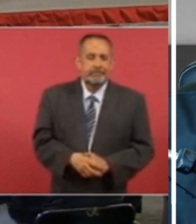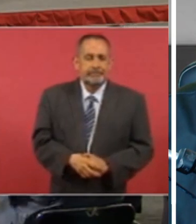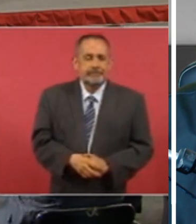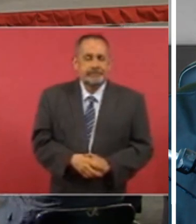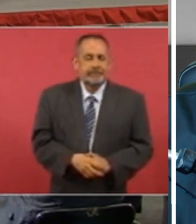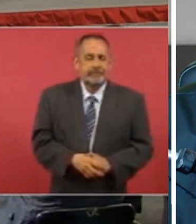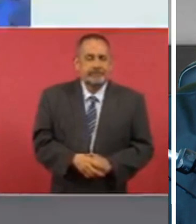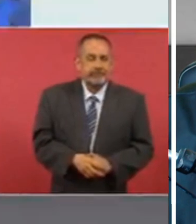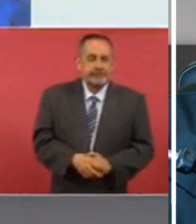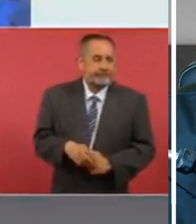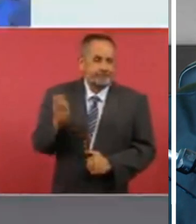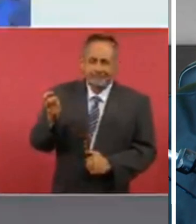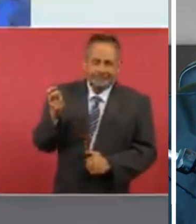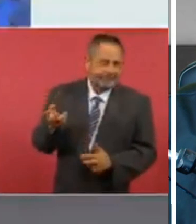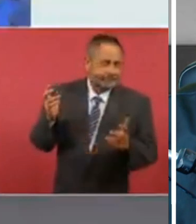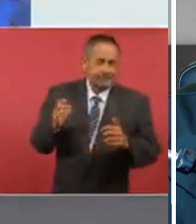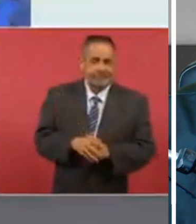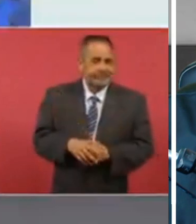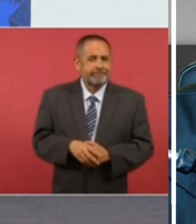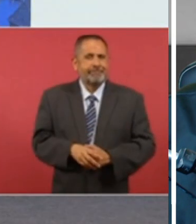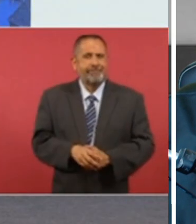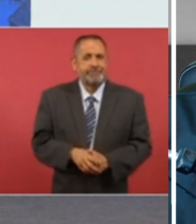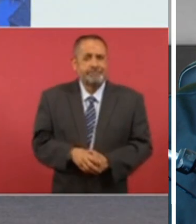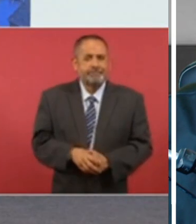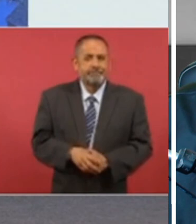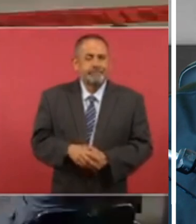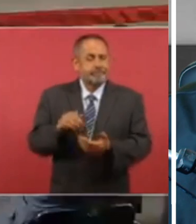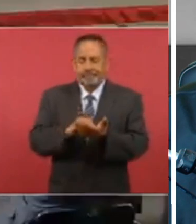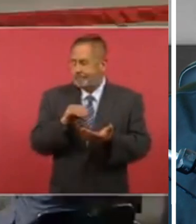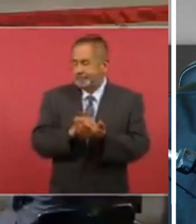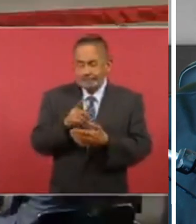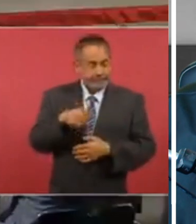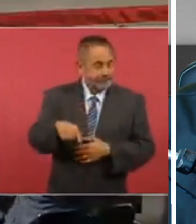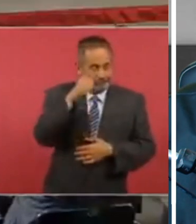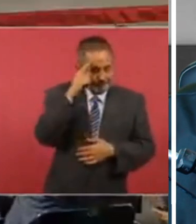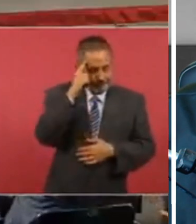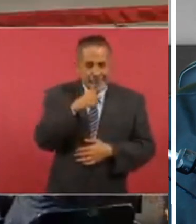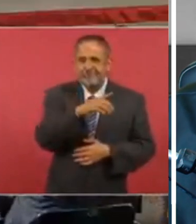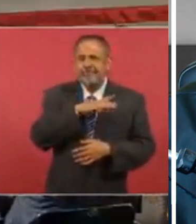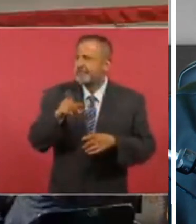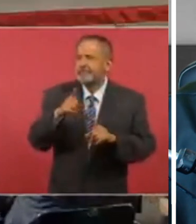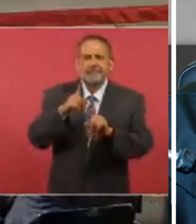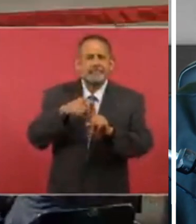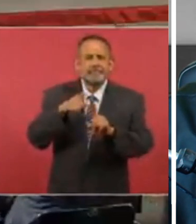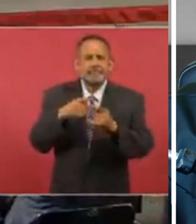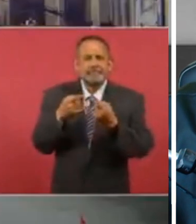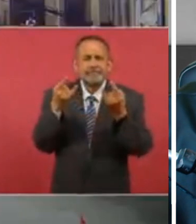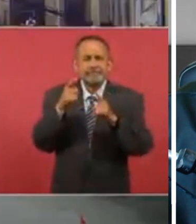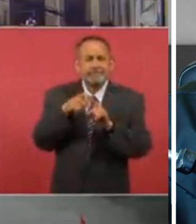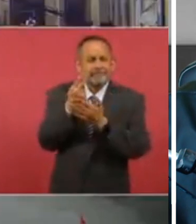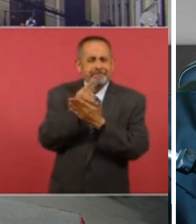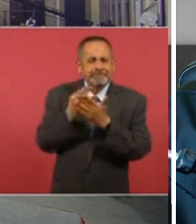así está todavía hay una caricatura histórica buenísima